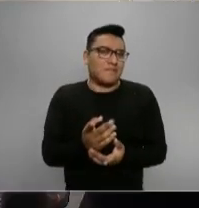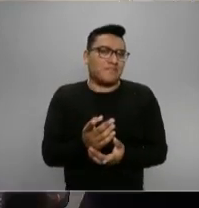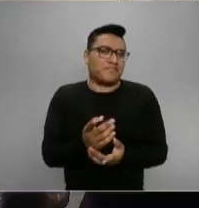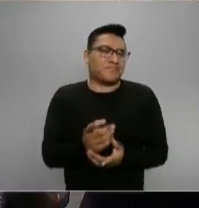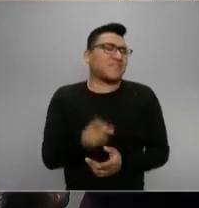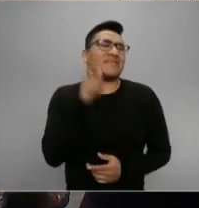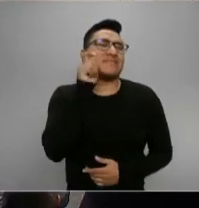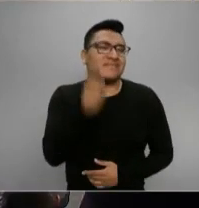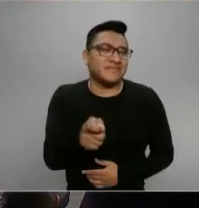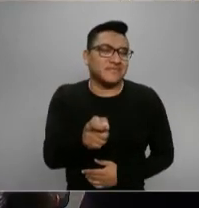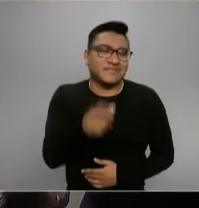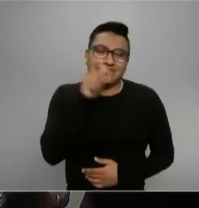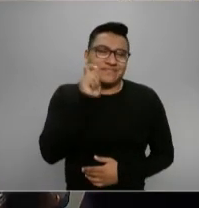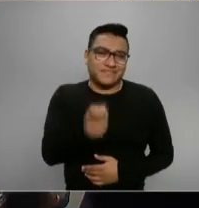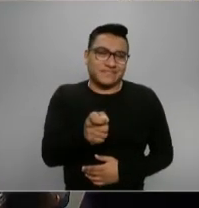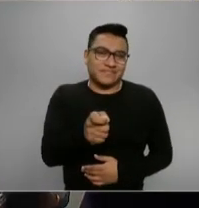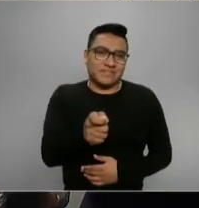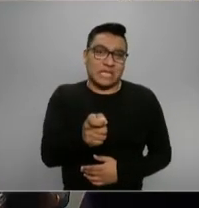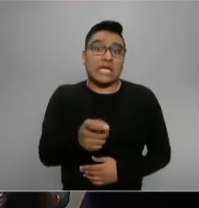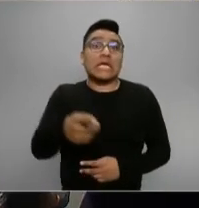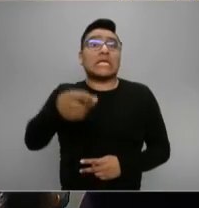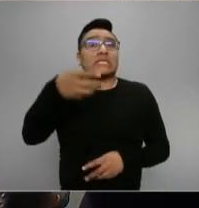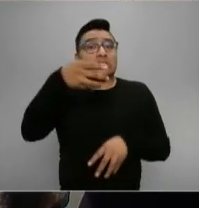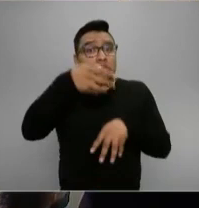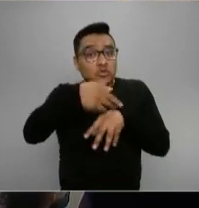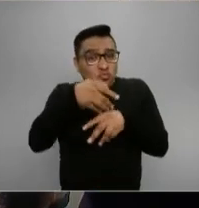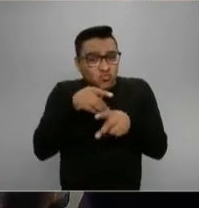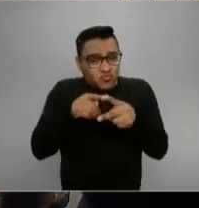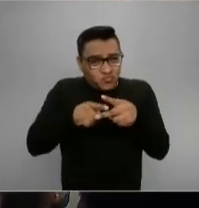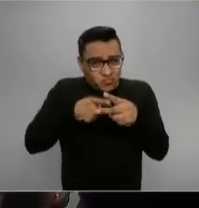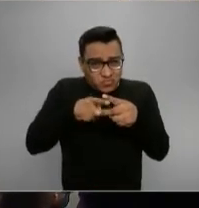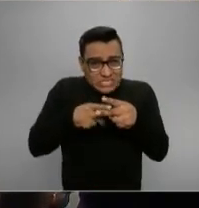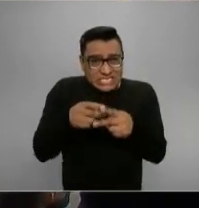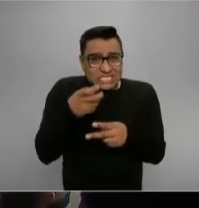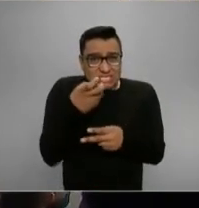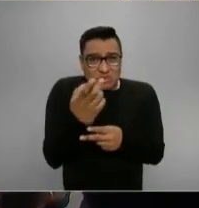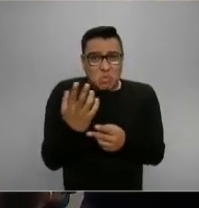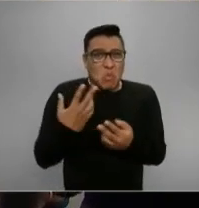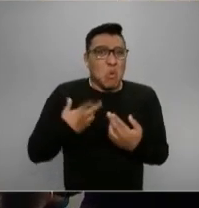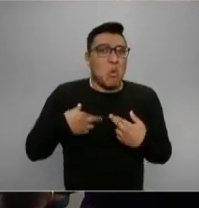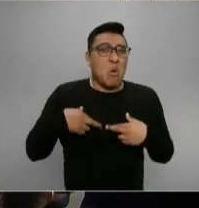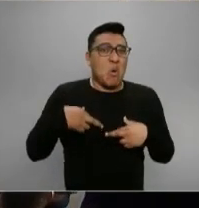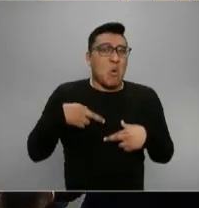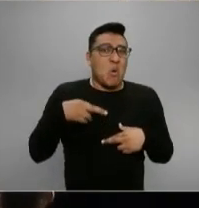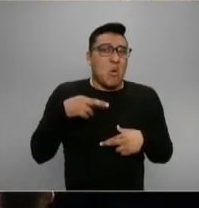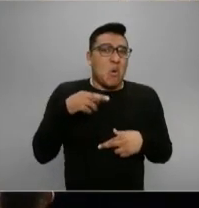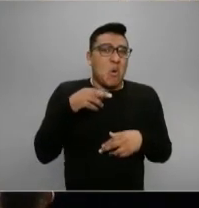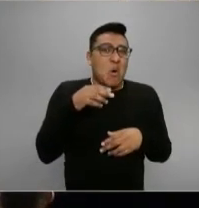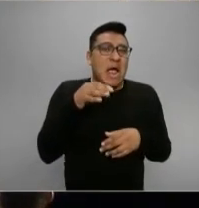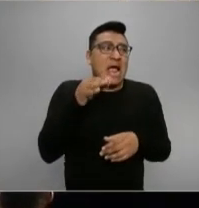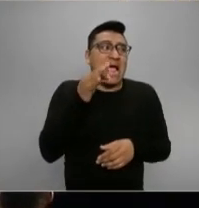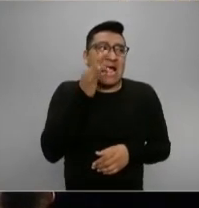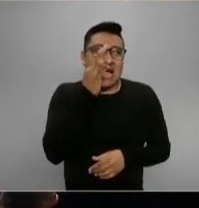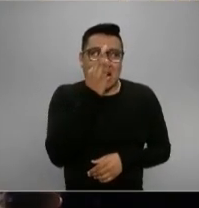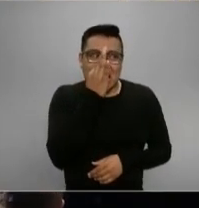pues que las cifras que tenemos es un cálculo ranchero. a ver, voy a decir esto,